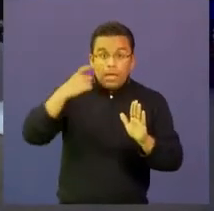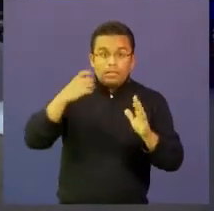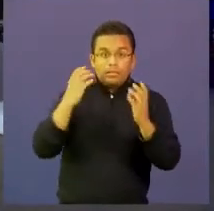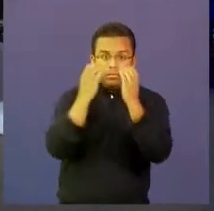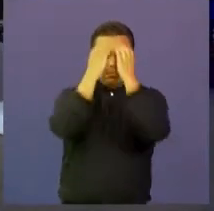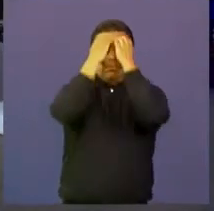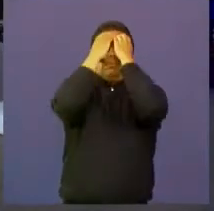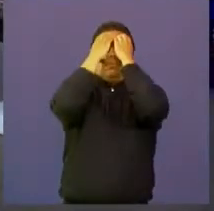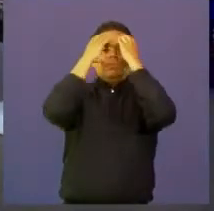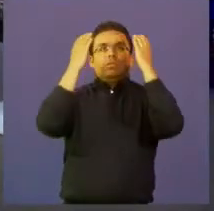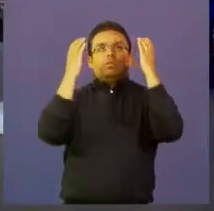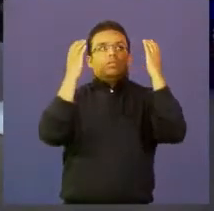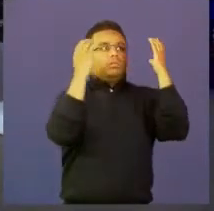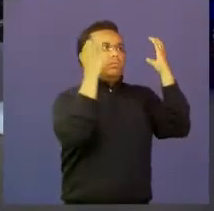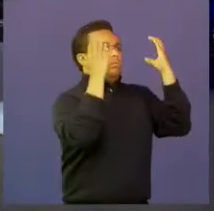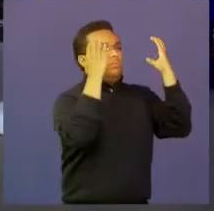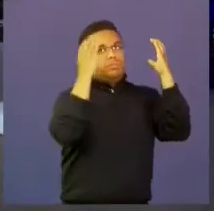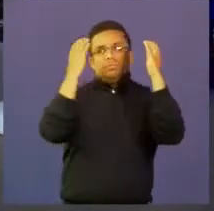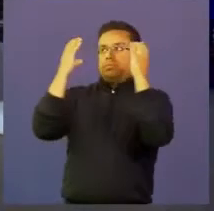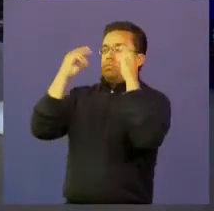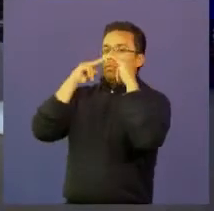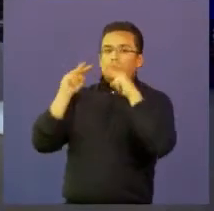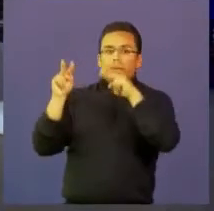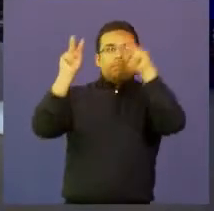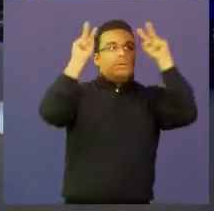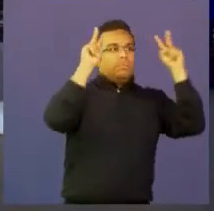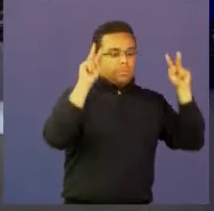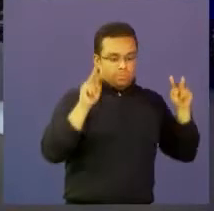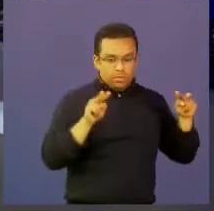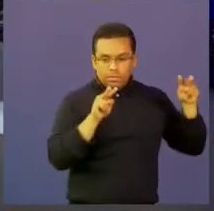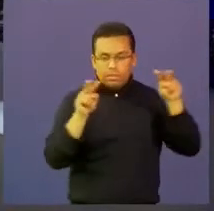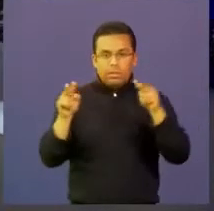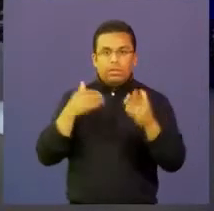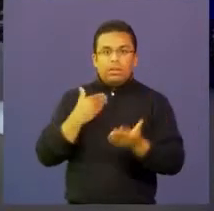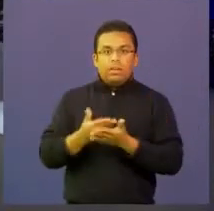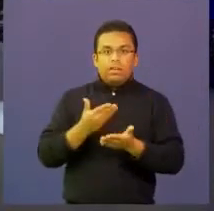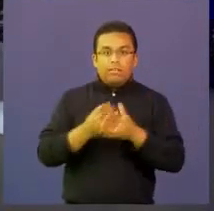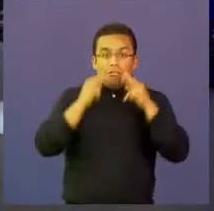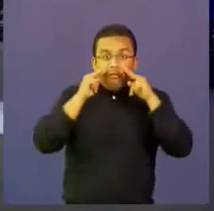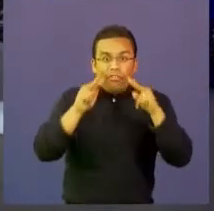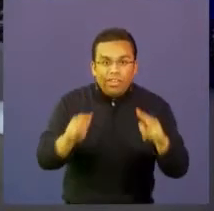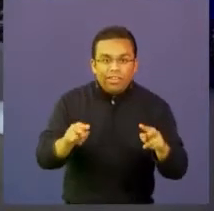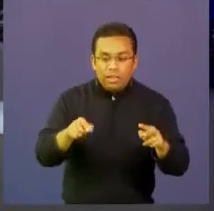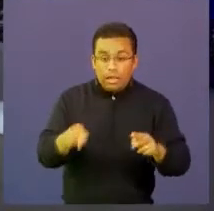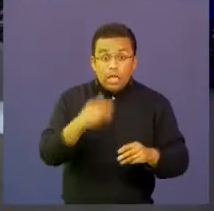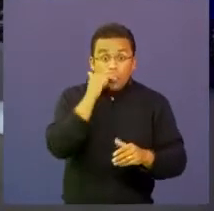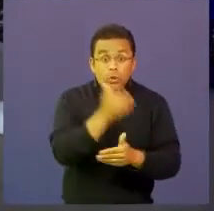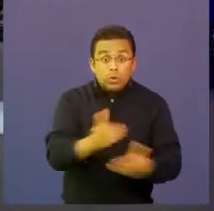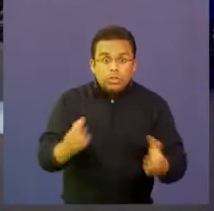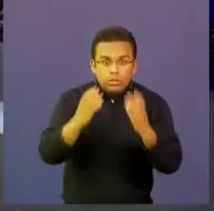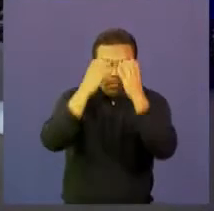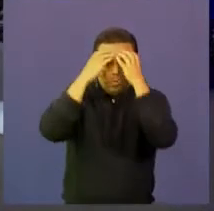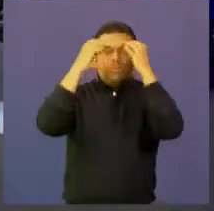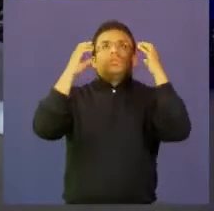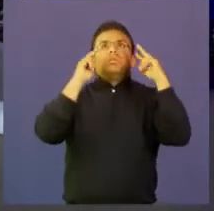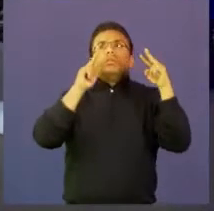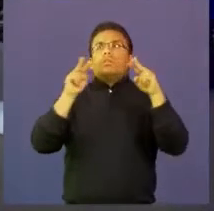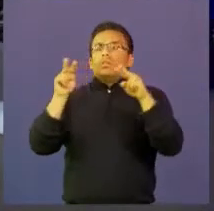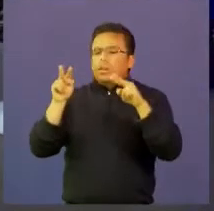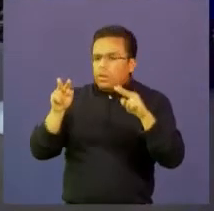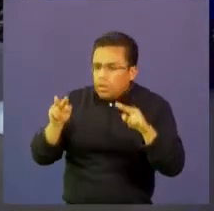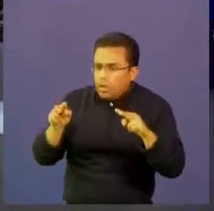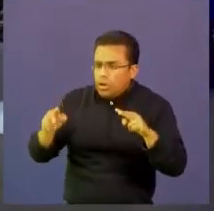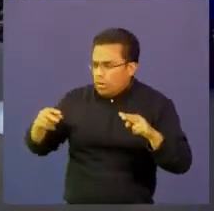Ponemos la tableta y la ilustración empieza a cobrar vida. Los niños se maravillan al ver cómo Rinri Renacuado